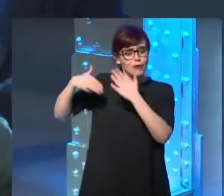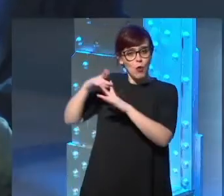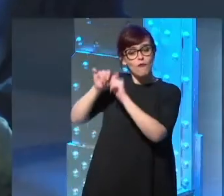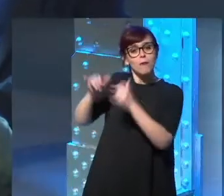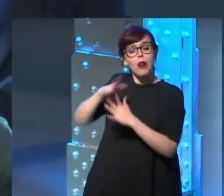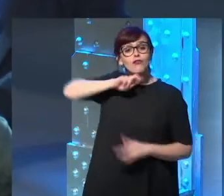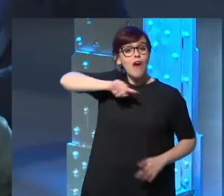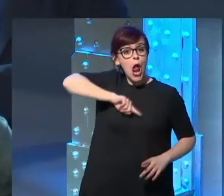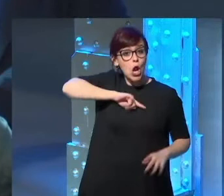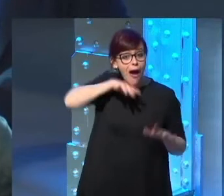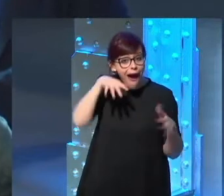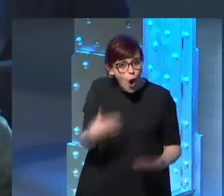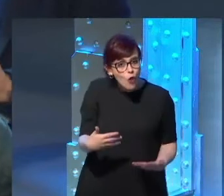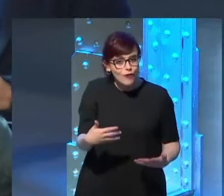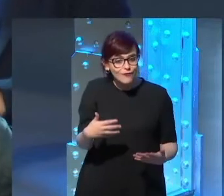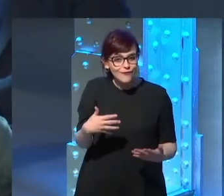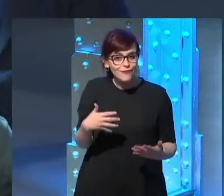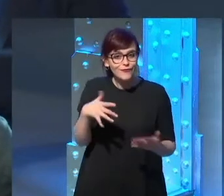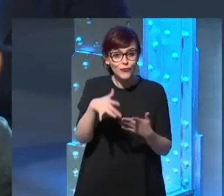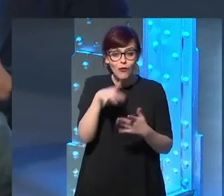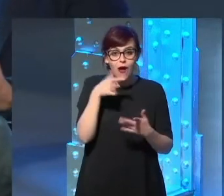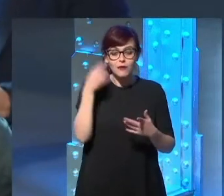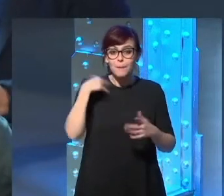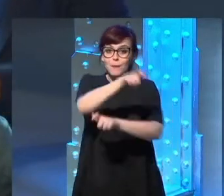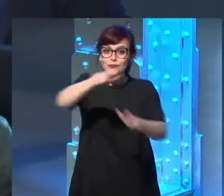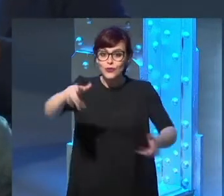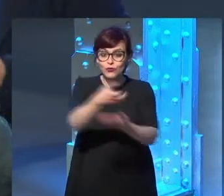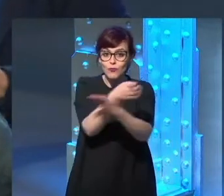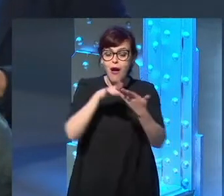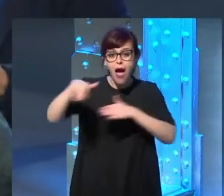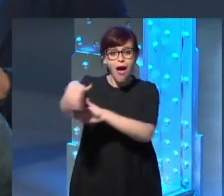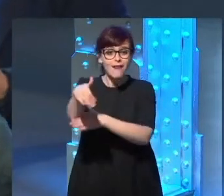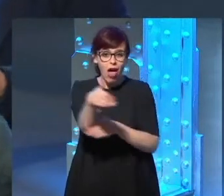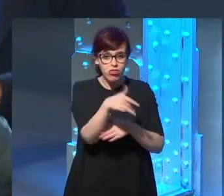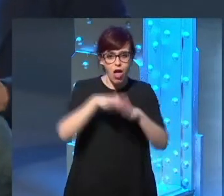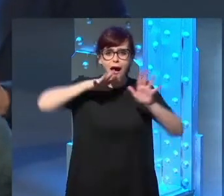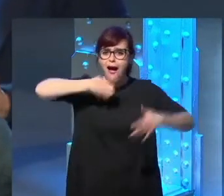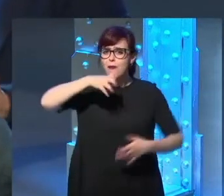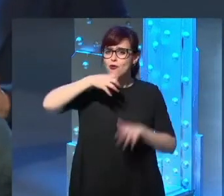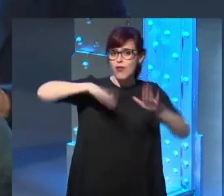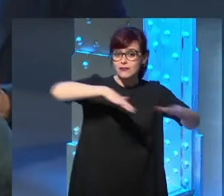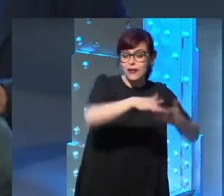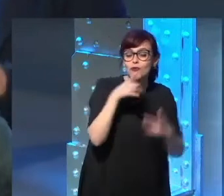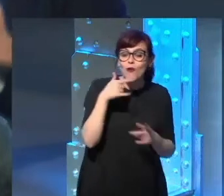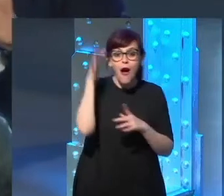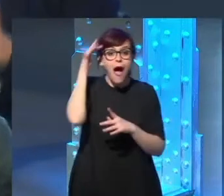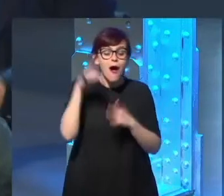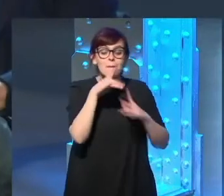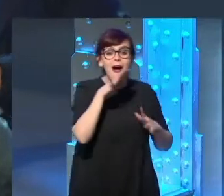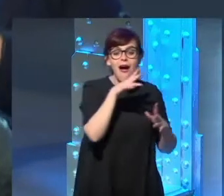Los valores que en estos momentos tienen todas las personas que salen a la calle a protestar son los valores de mayo del 68.